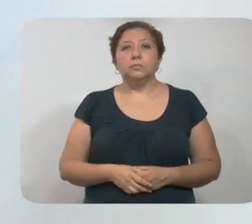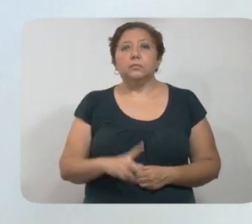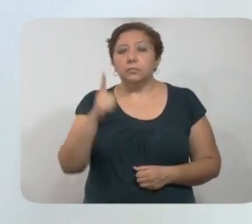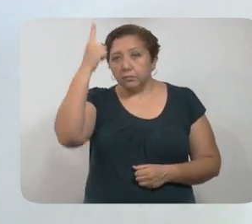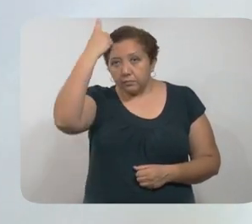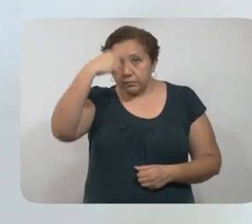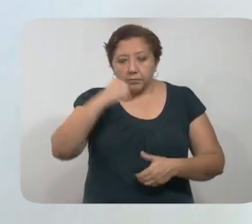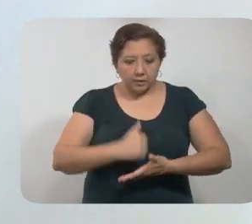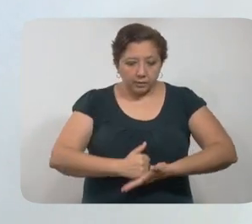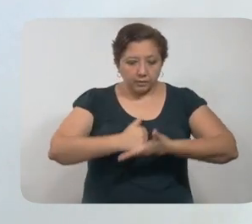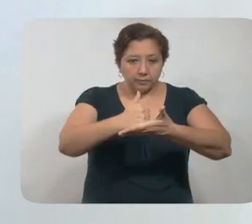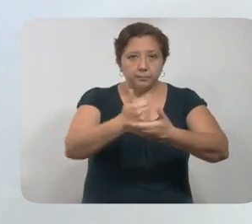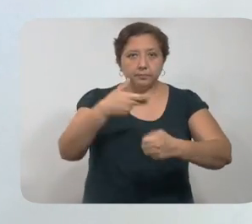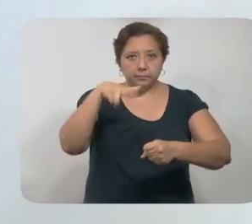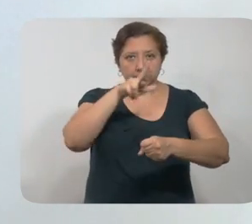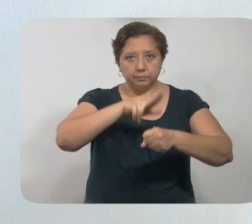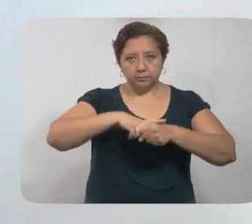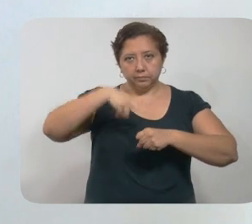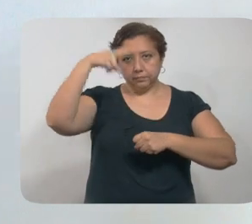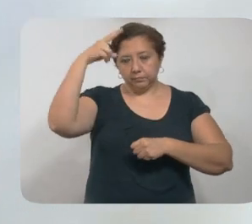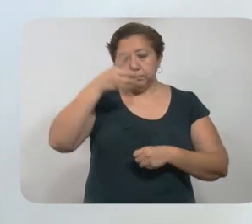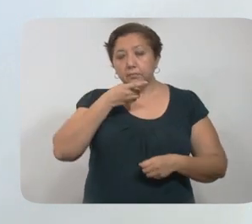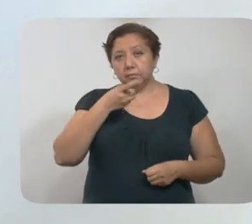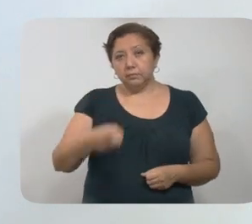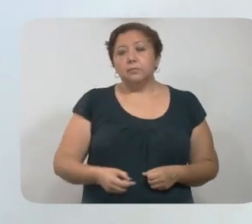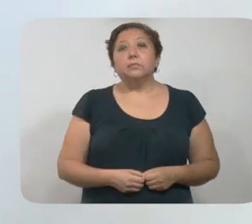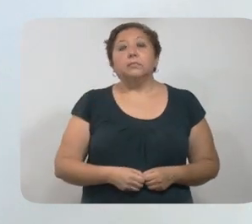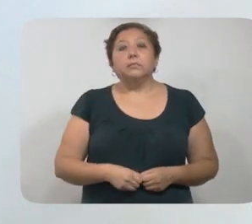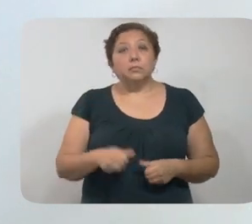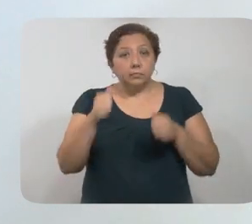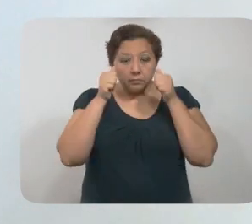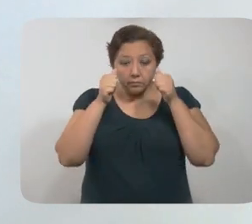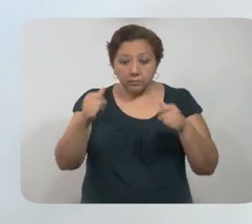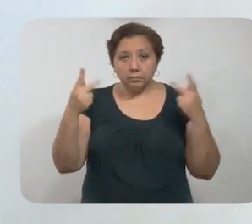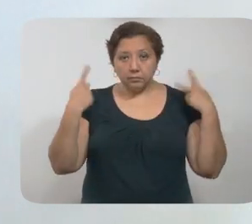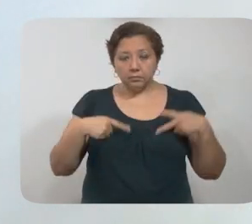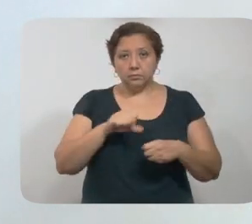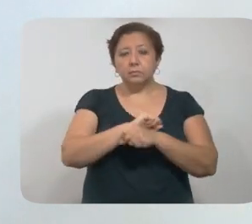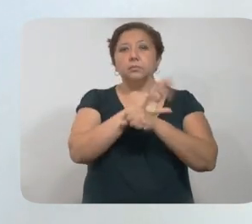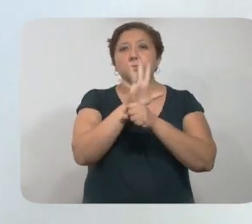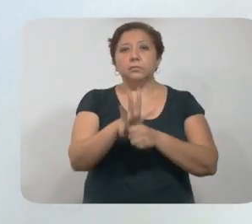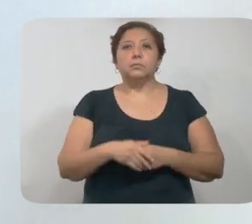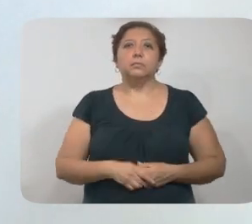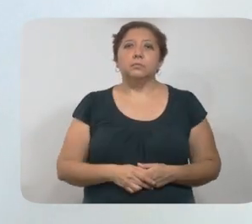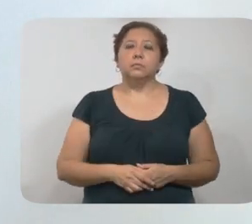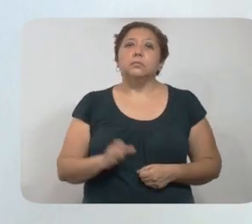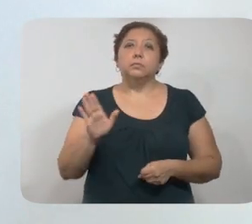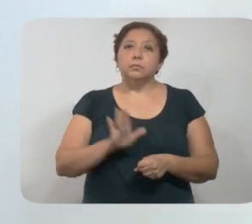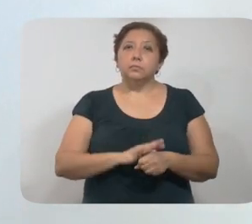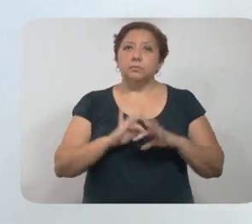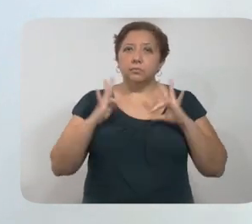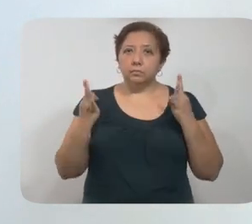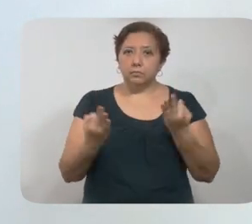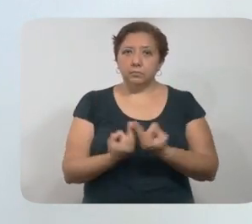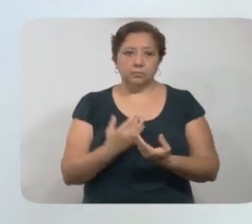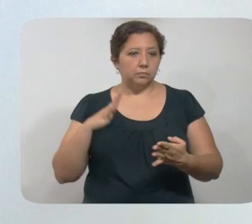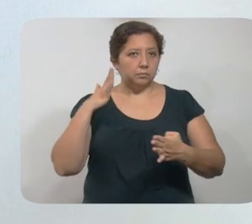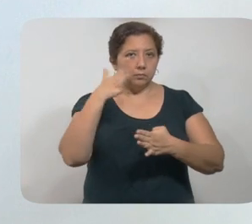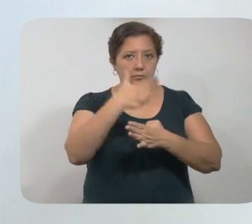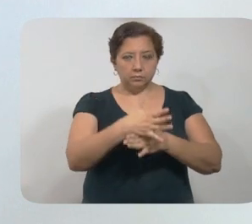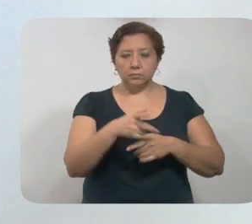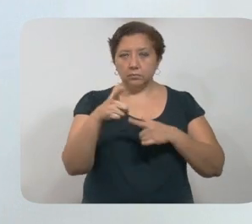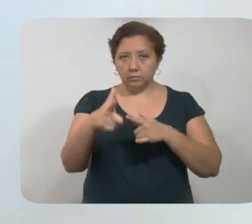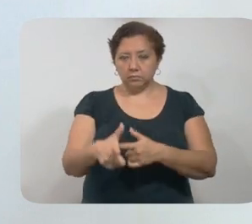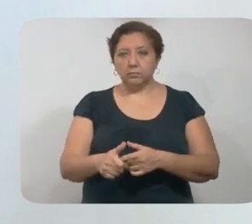para apoyar a los hospitales federales y estatales que atienden a pacientes con coronavirus, por lo que la forma de ingreso es la